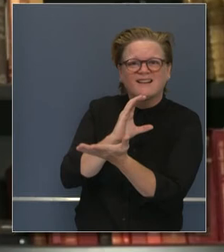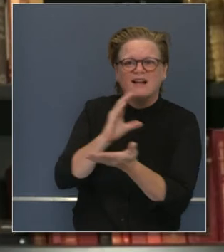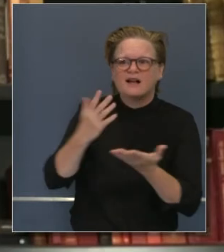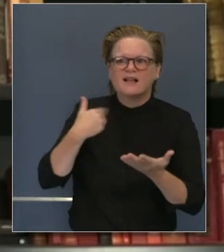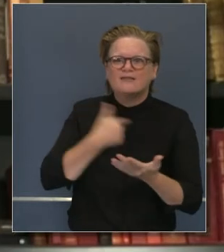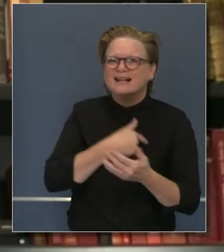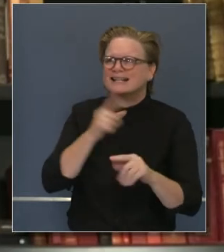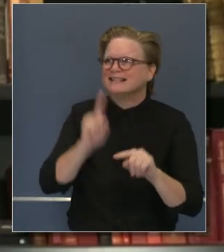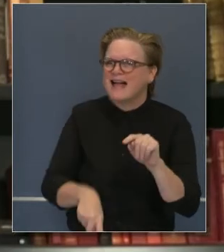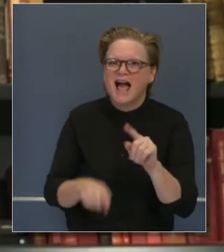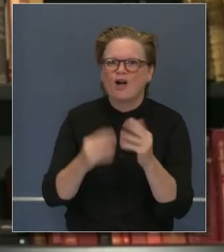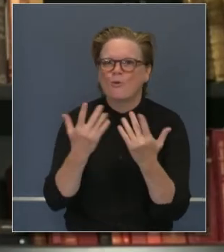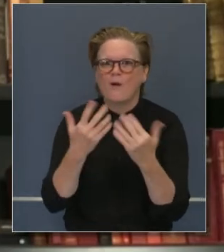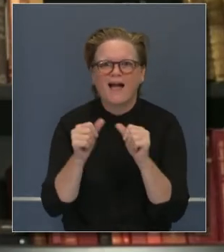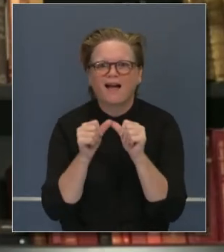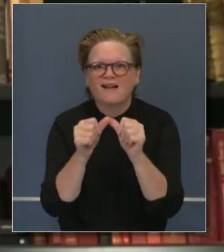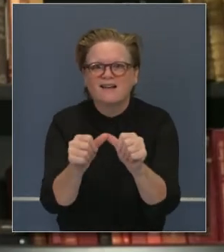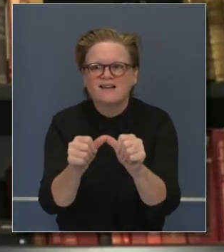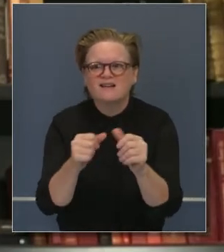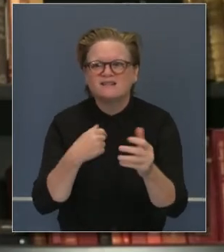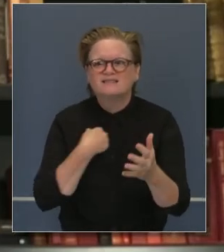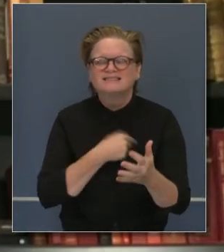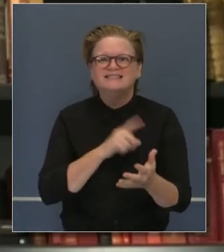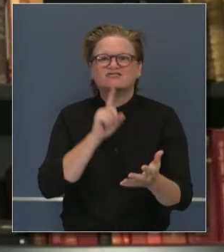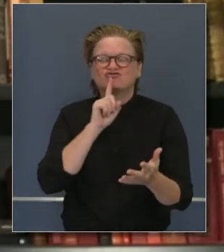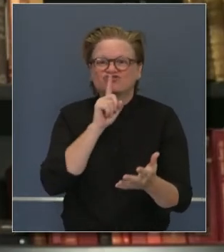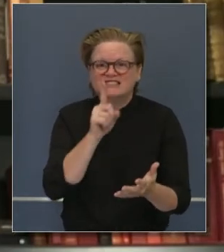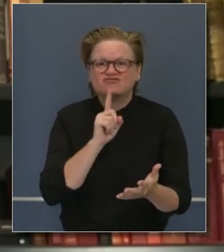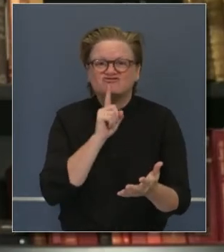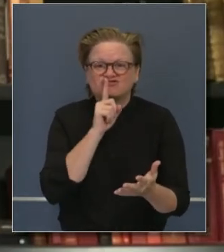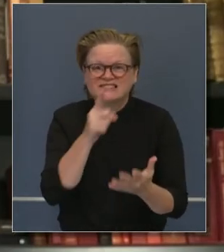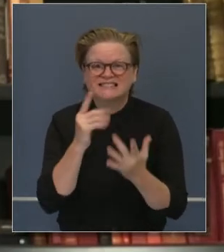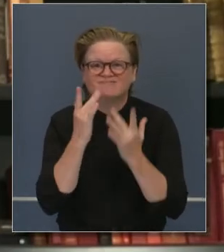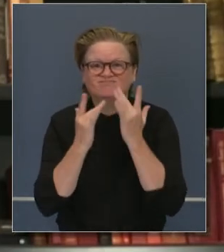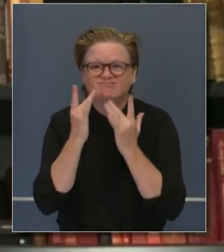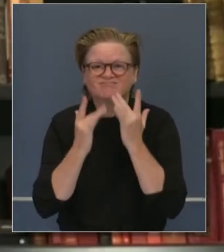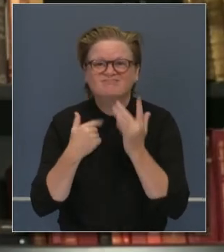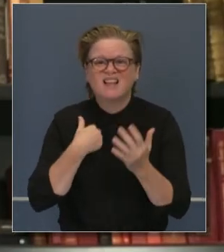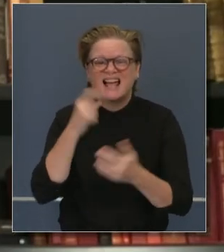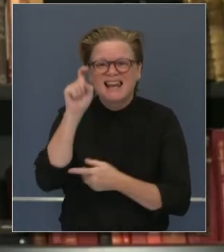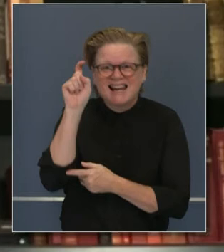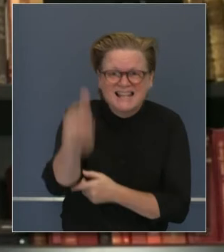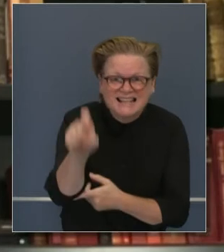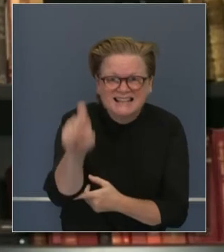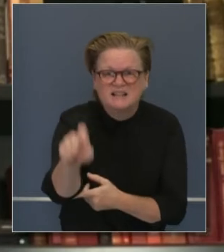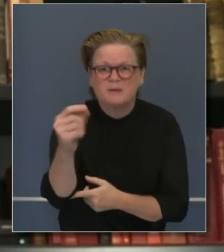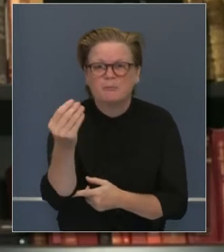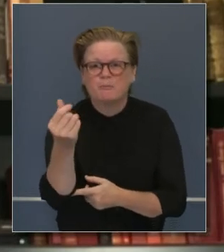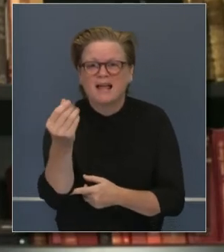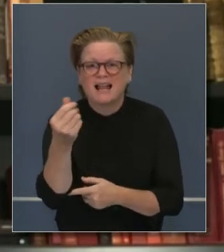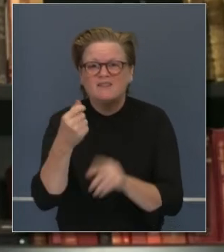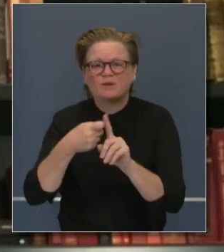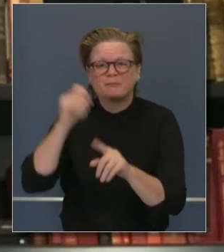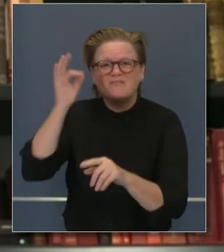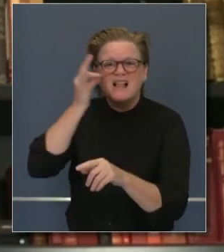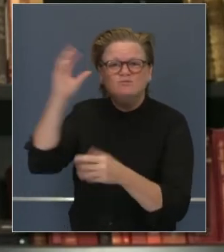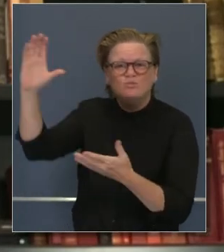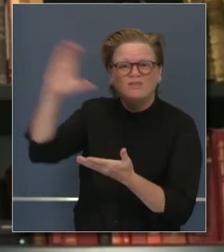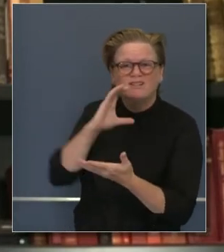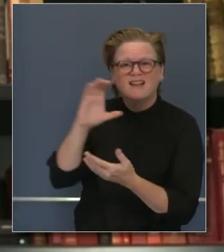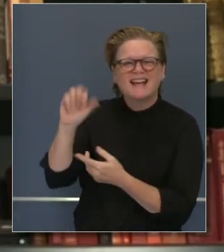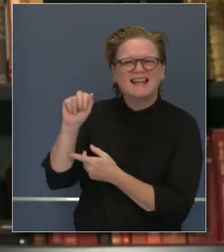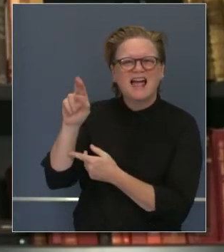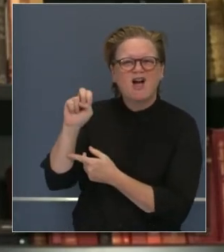y estamos en un peligro. Al final de este año, estamos poniendo en